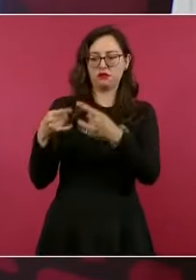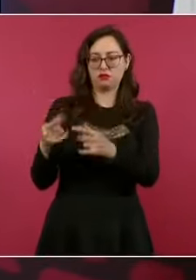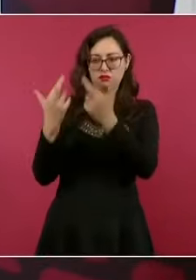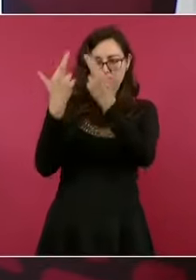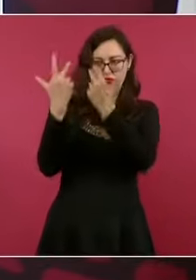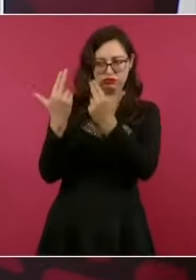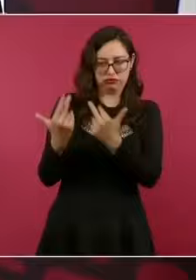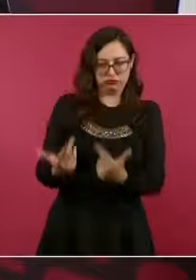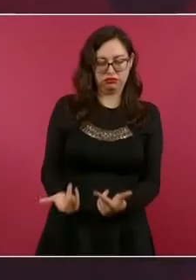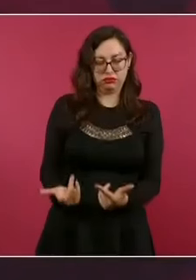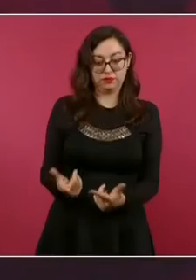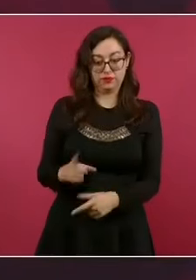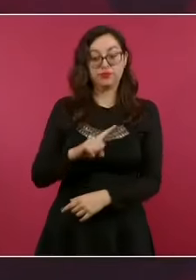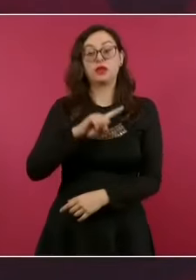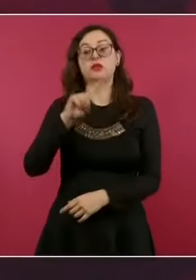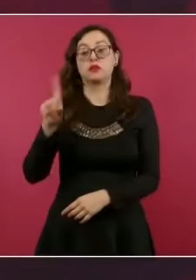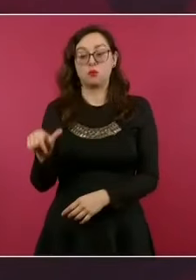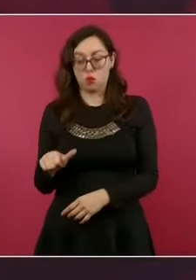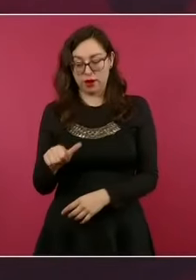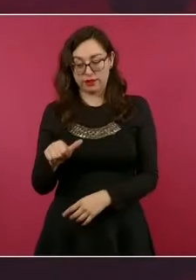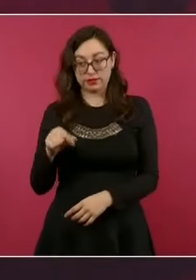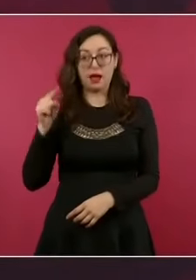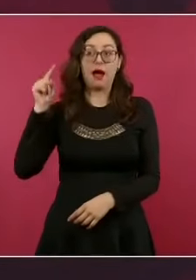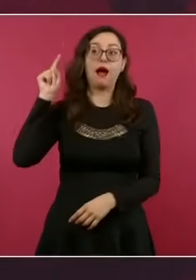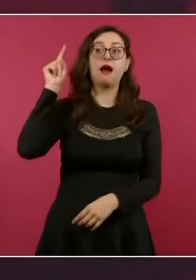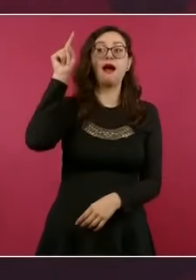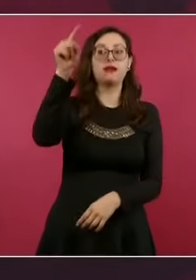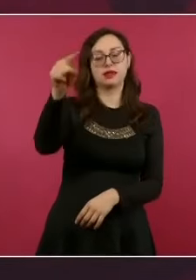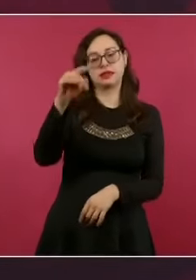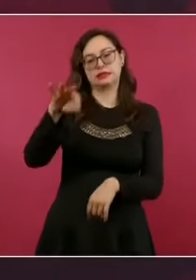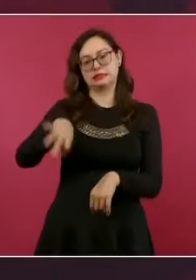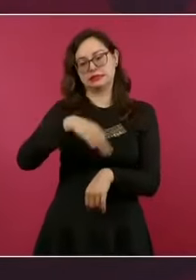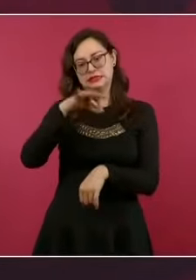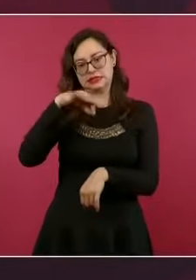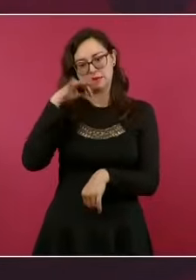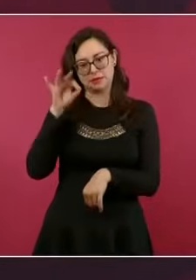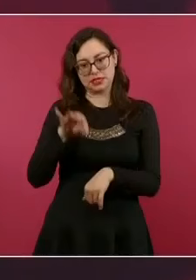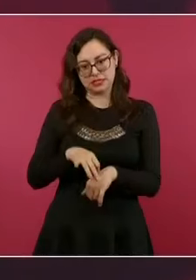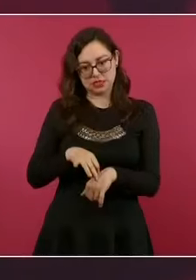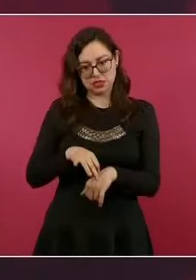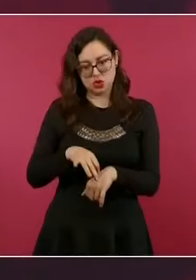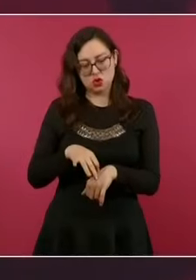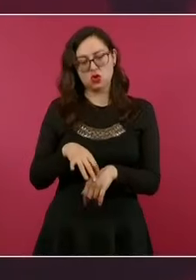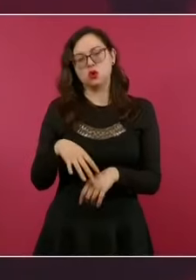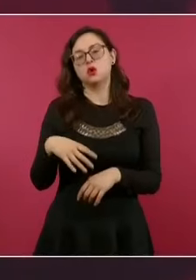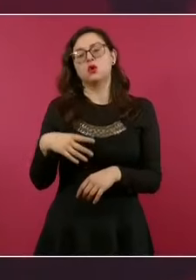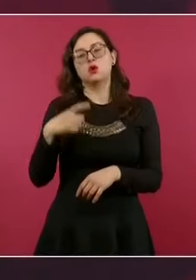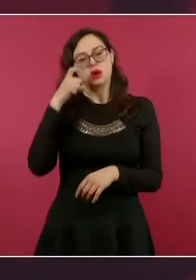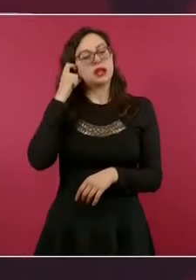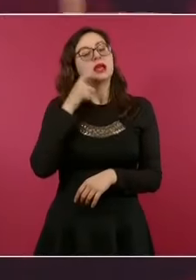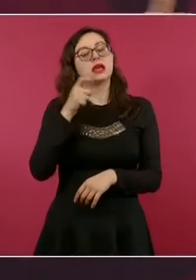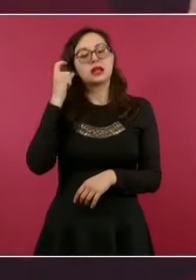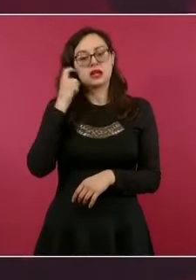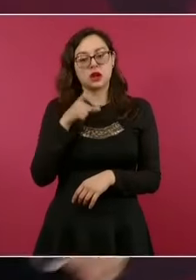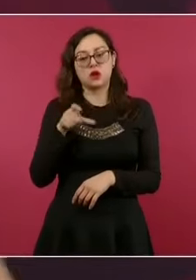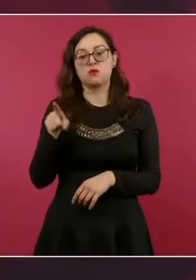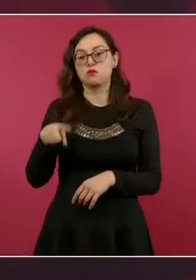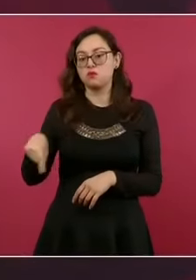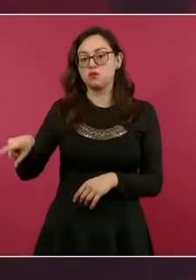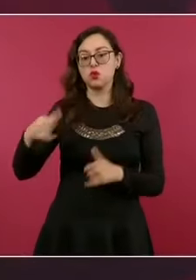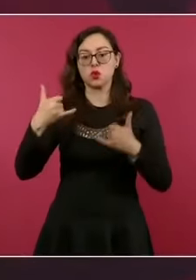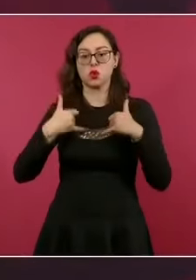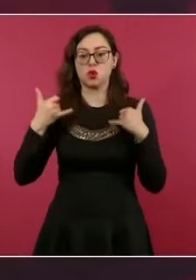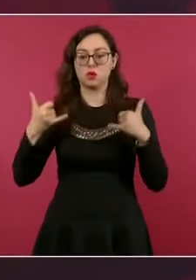Chilpancingo y ahí se detienen a comprar